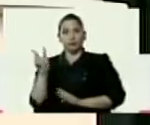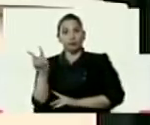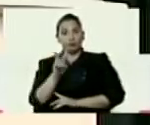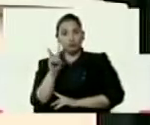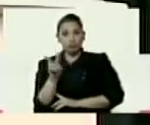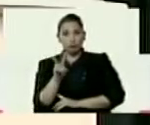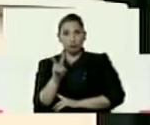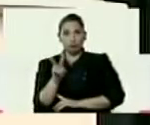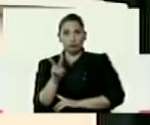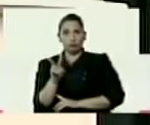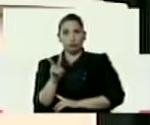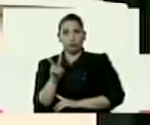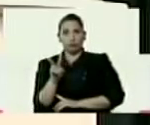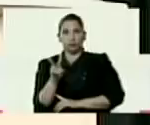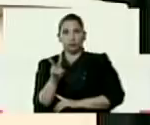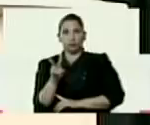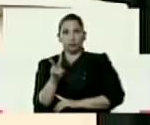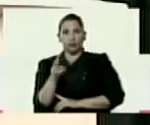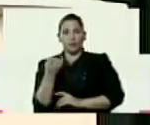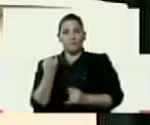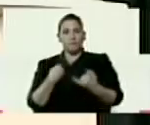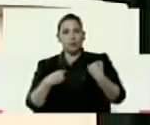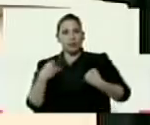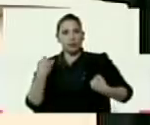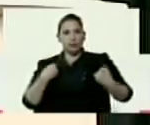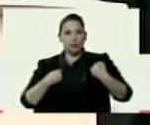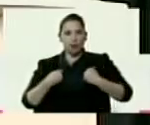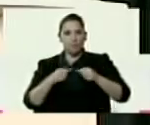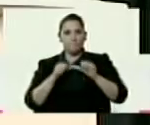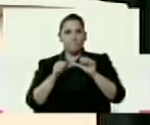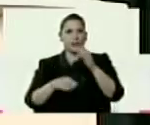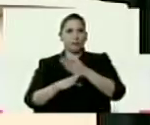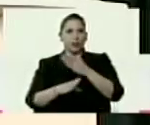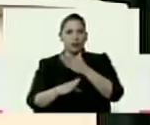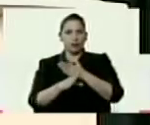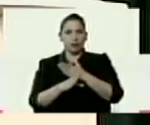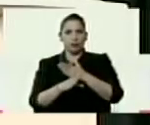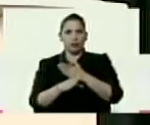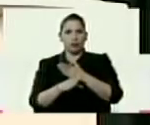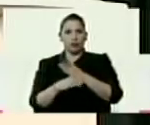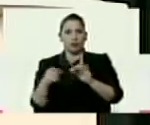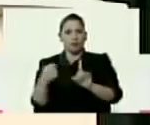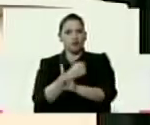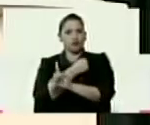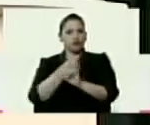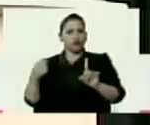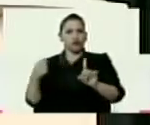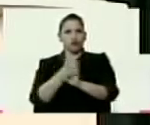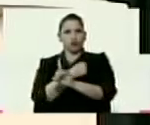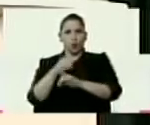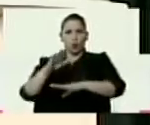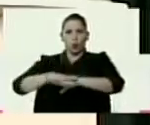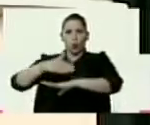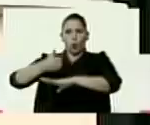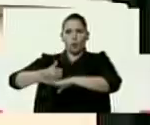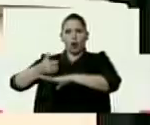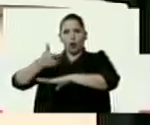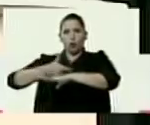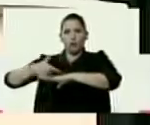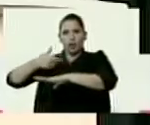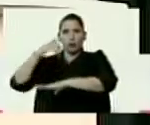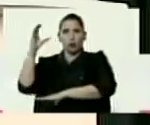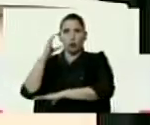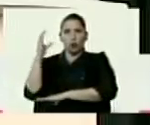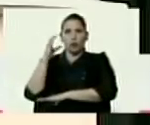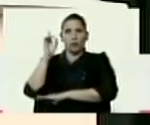Venezuela es víctima permanente de la agresión por parte del gobierno de Colombia y